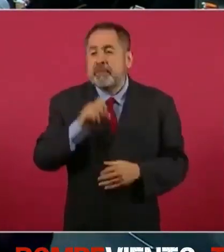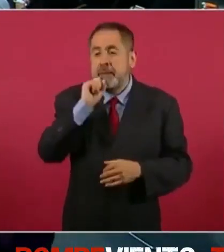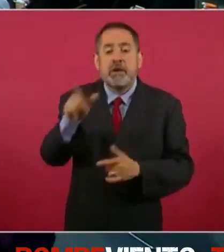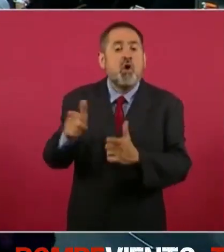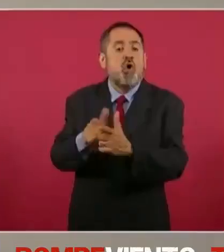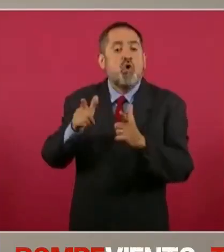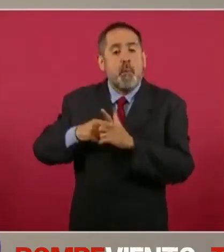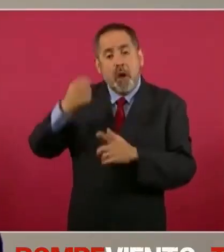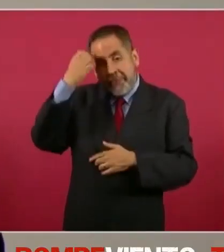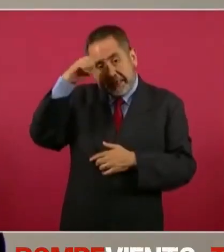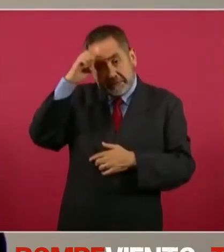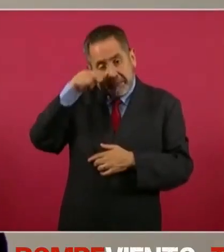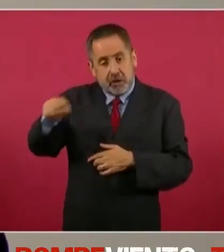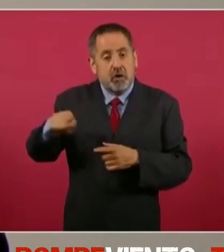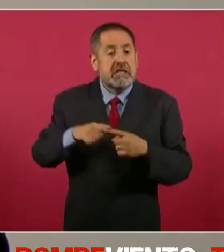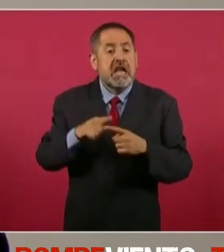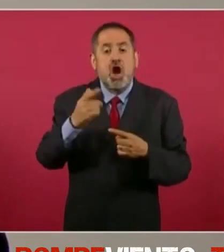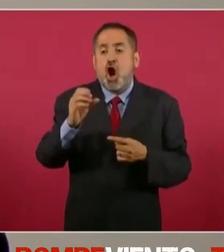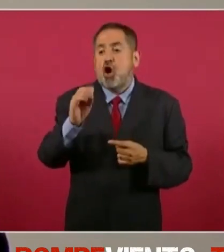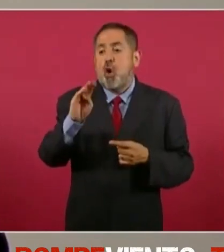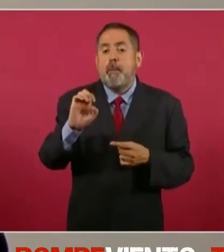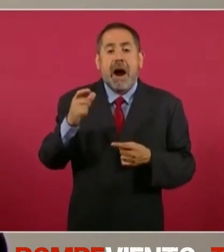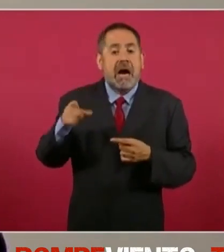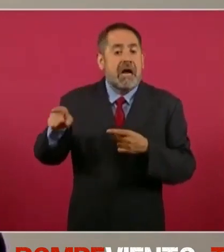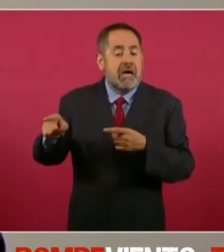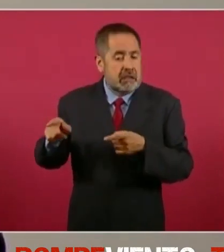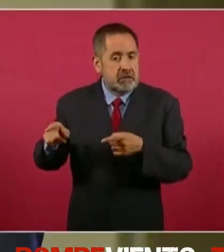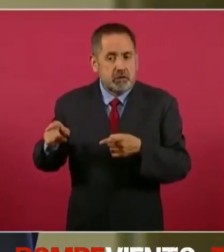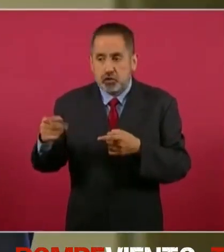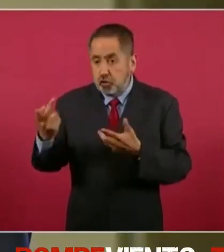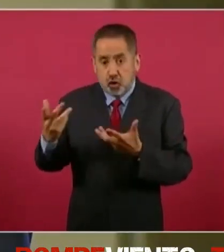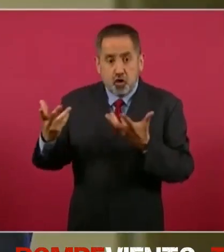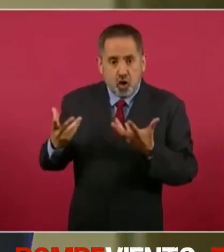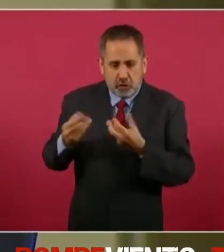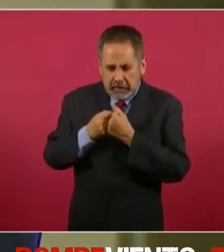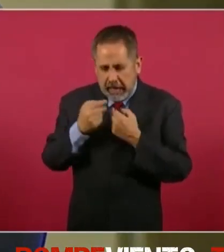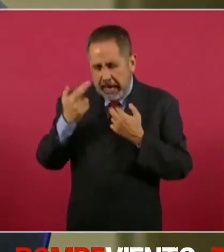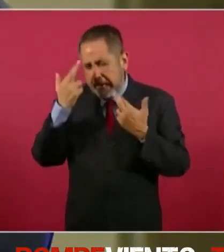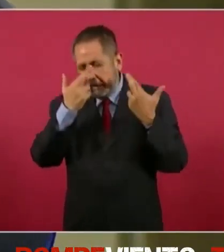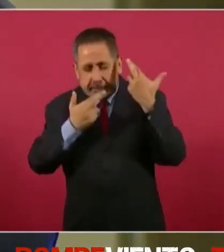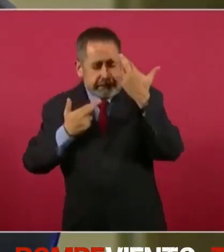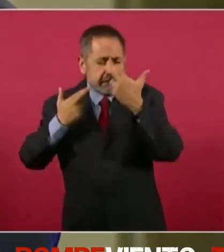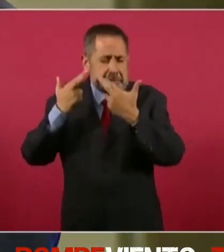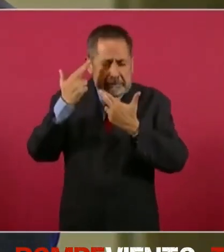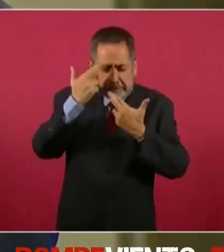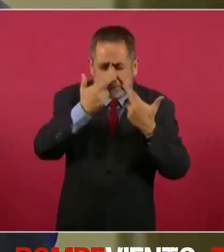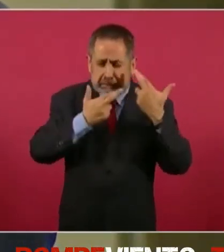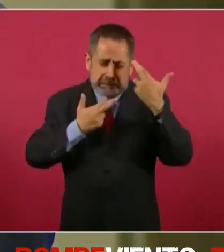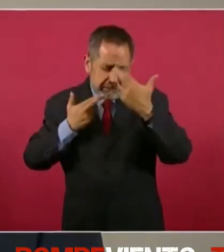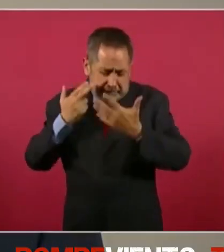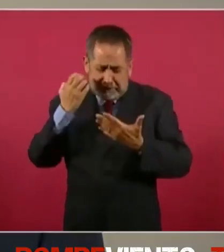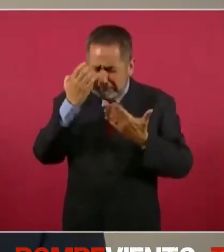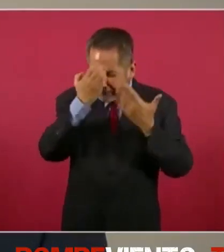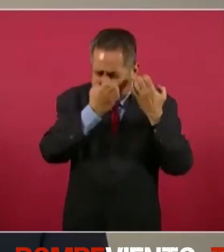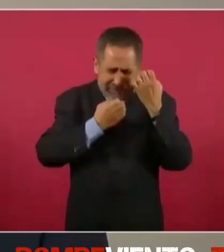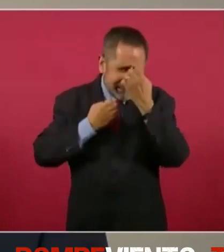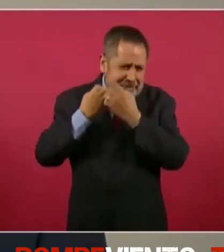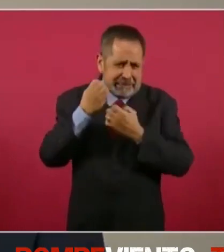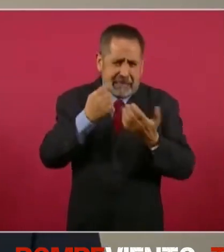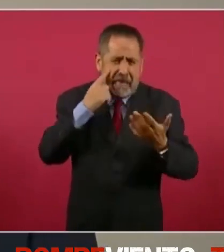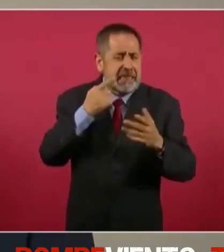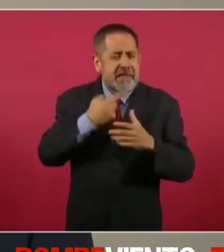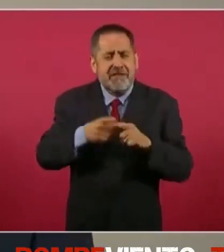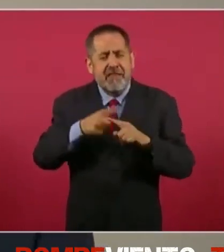y la COVAJ hemos intervenido y revisado los archivos